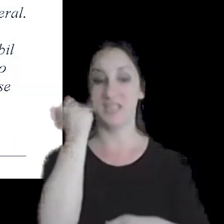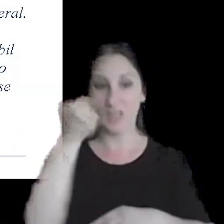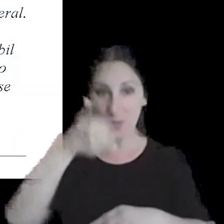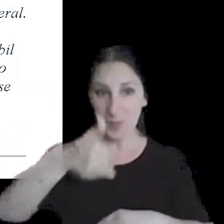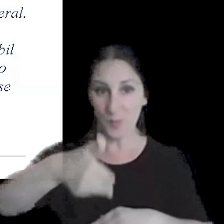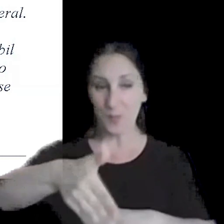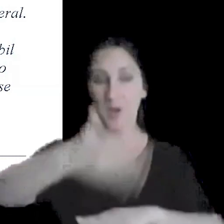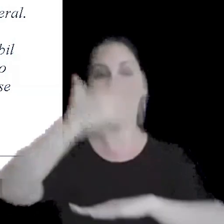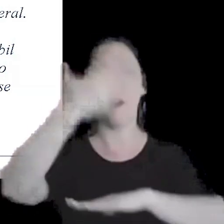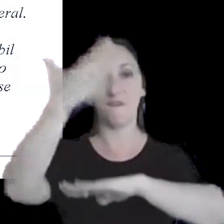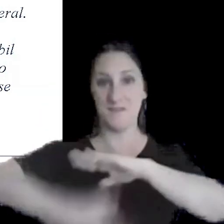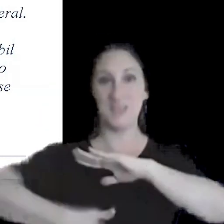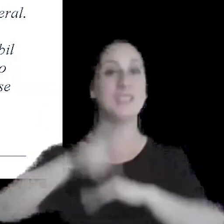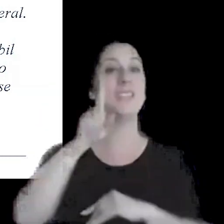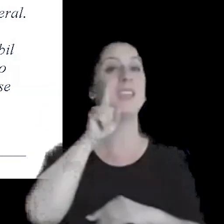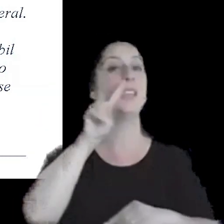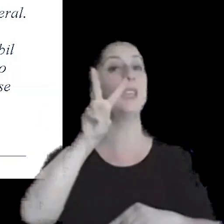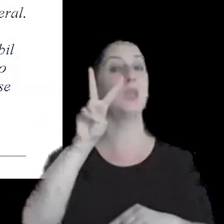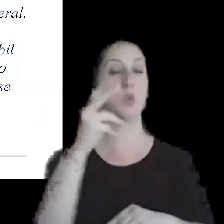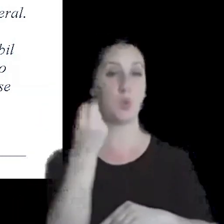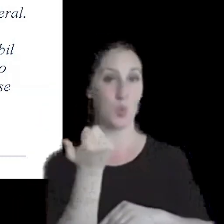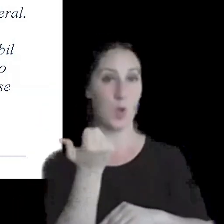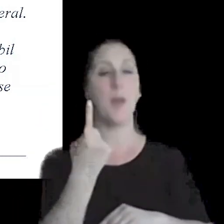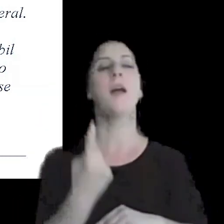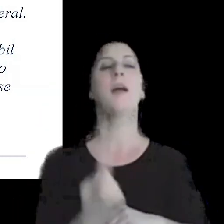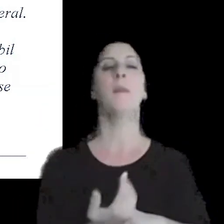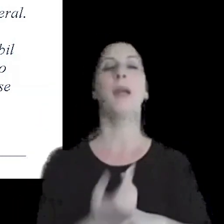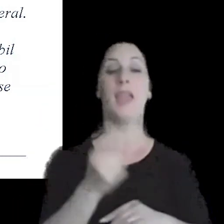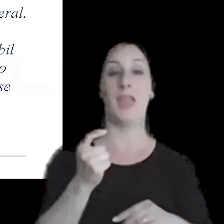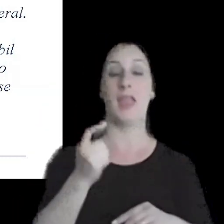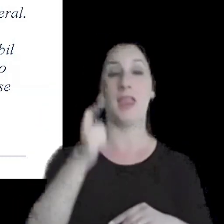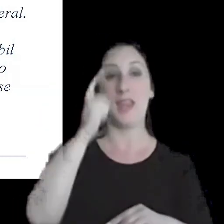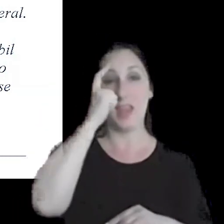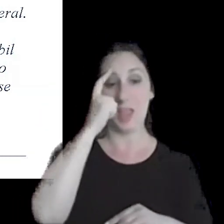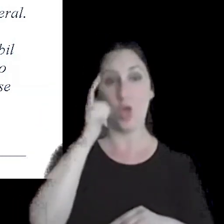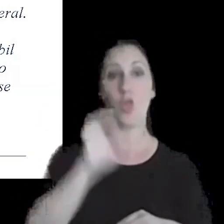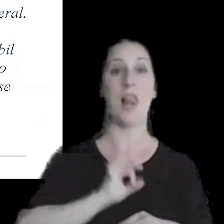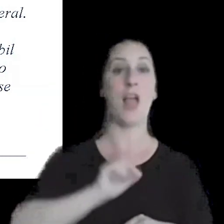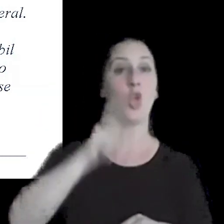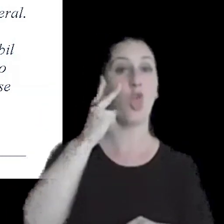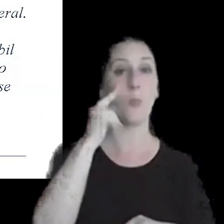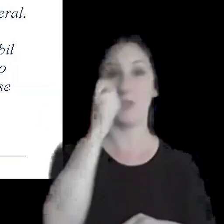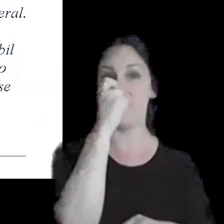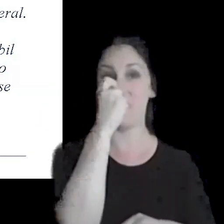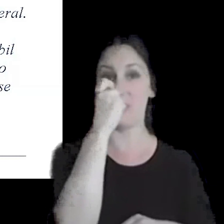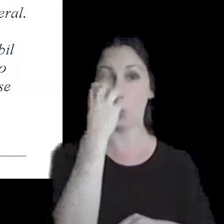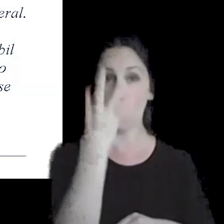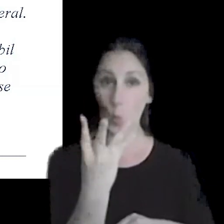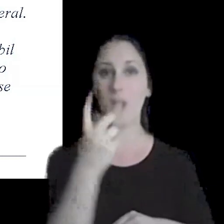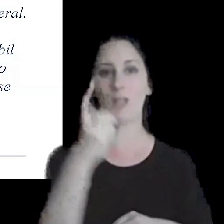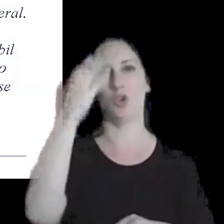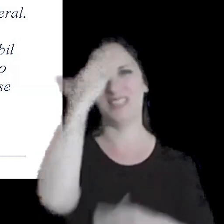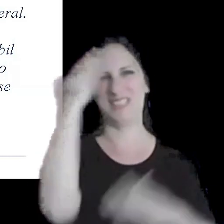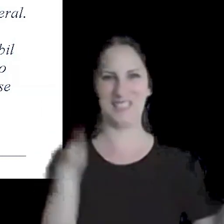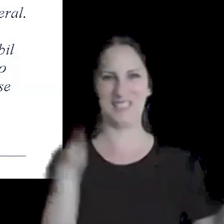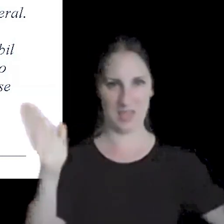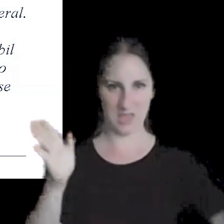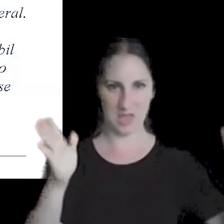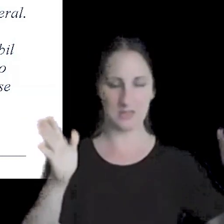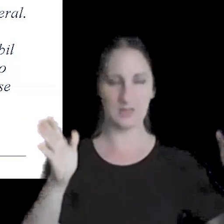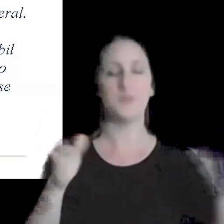en el caso de IVA la primer quincena de enero del año siguiente por el que se ejerce la opción